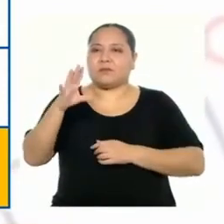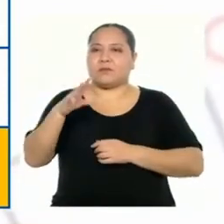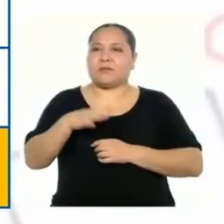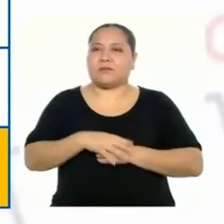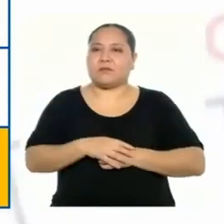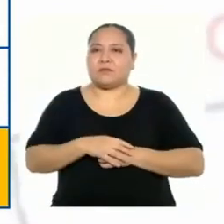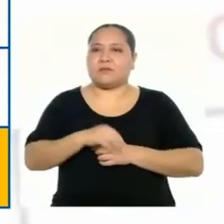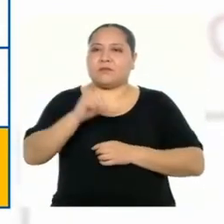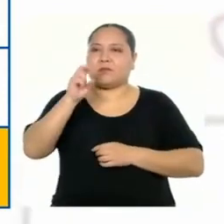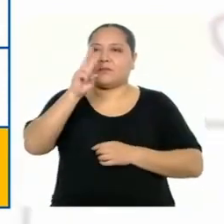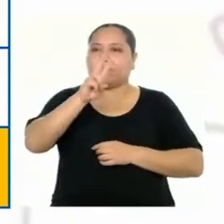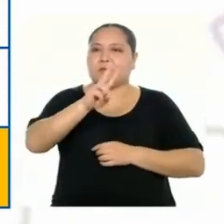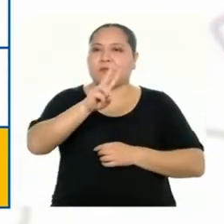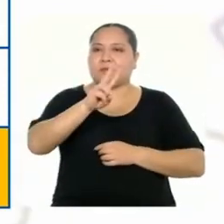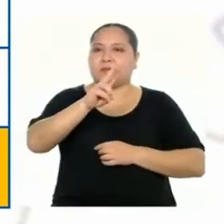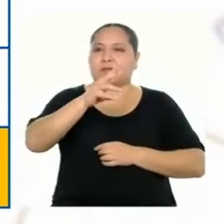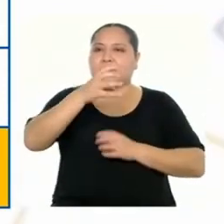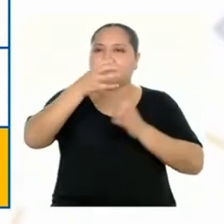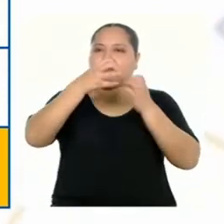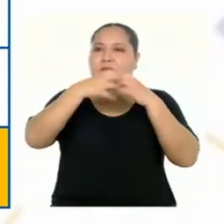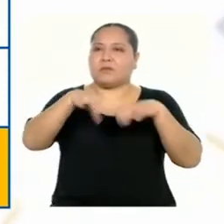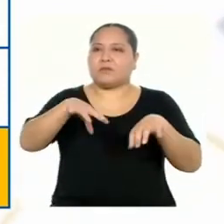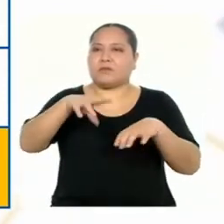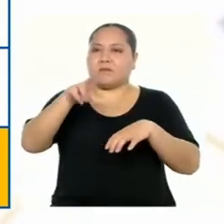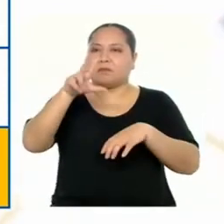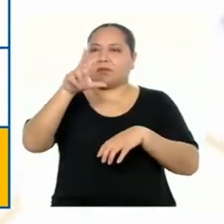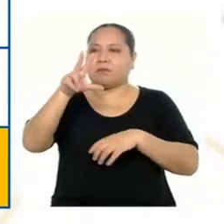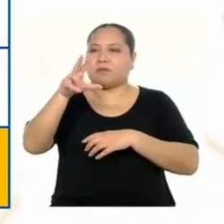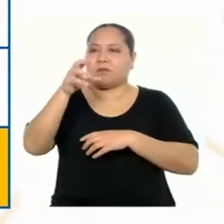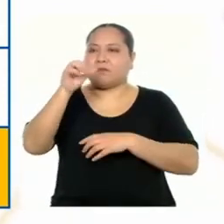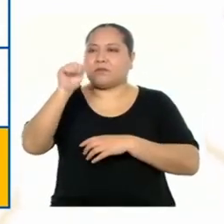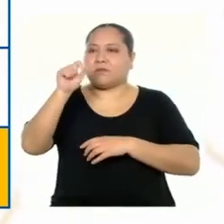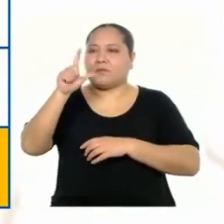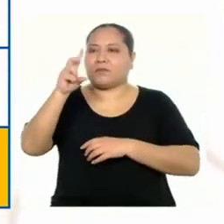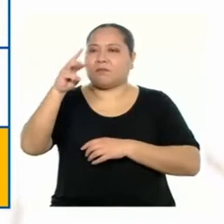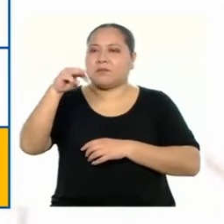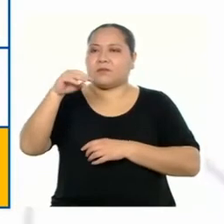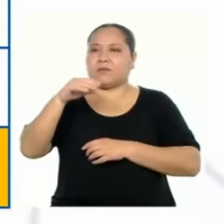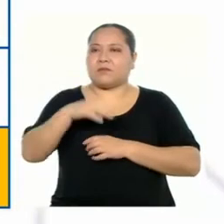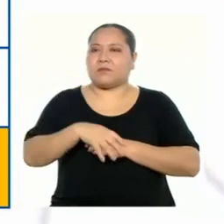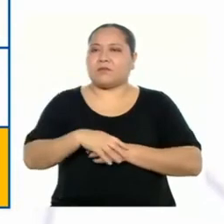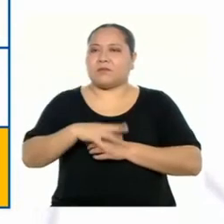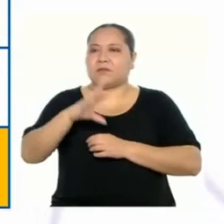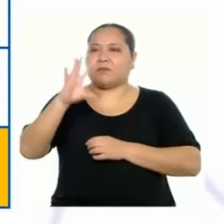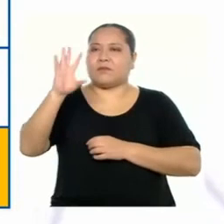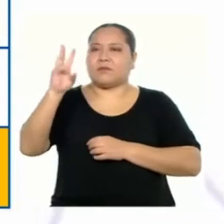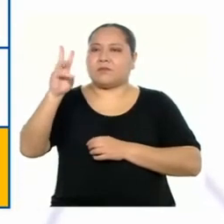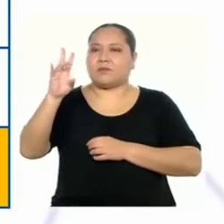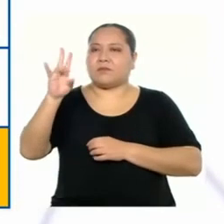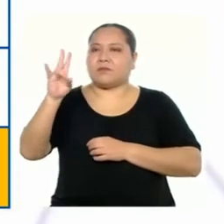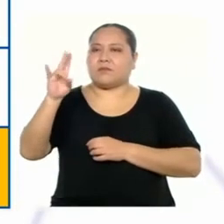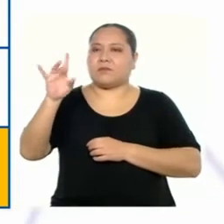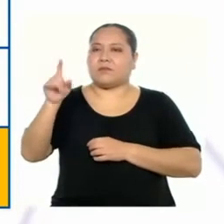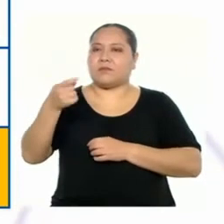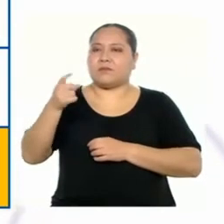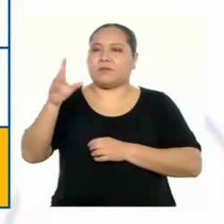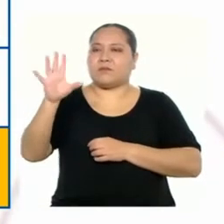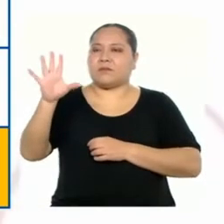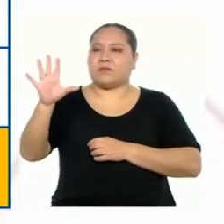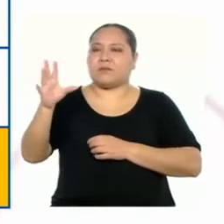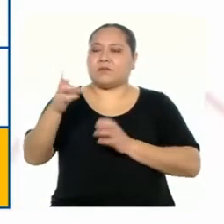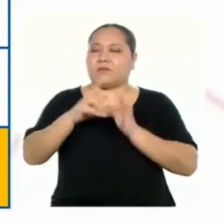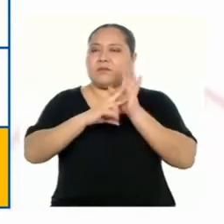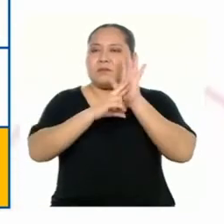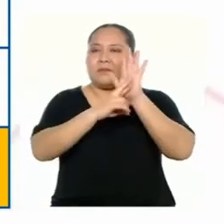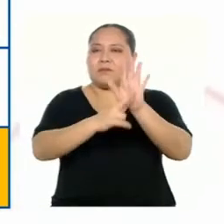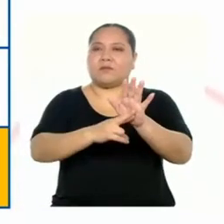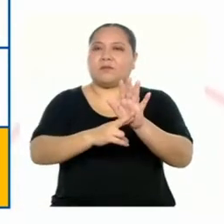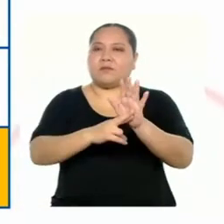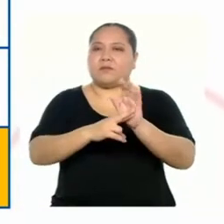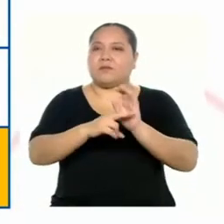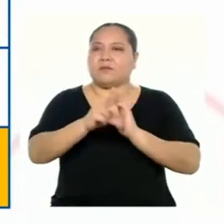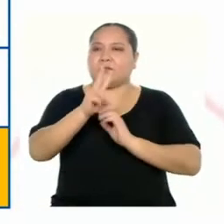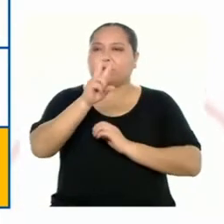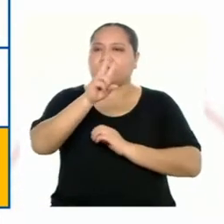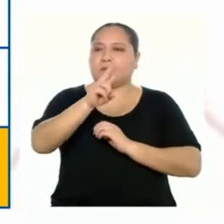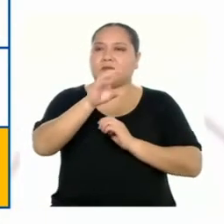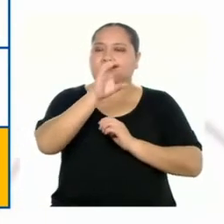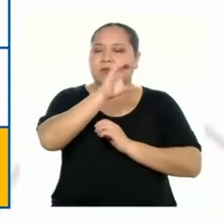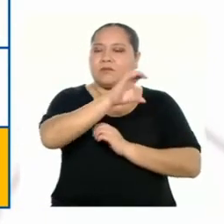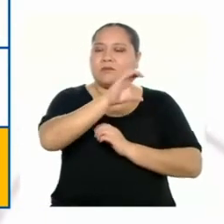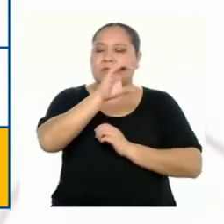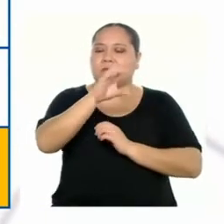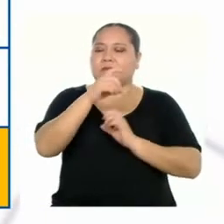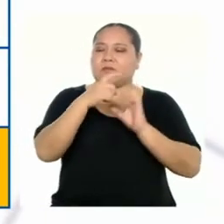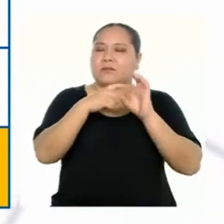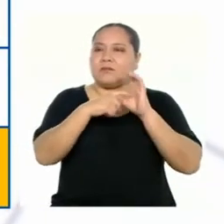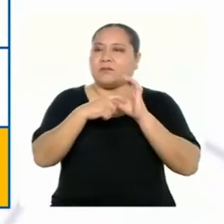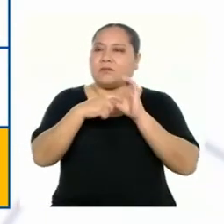consumir dos huevos y tres tazas de almendras, que es 67,5 gramos, puedo representarla con dos barras